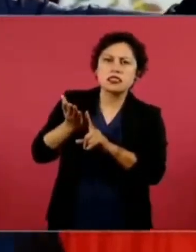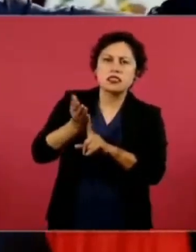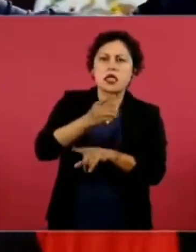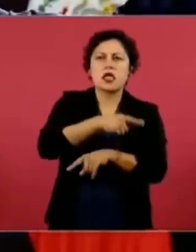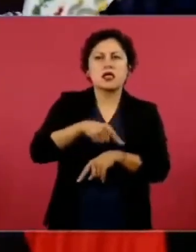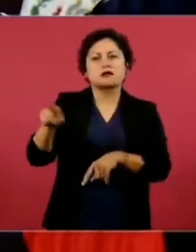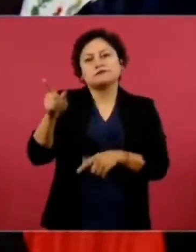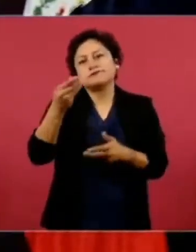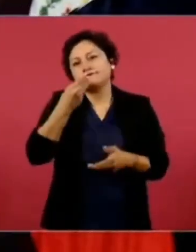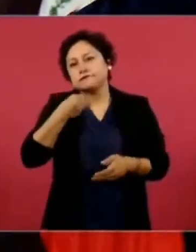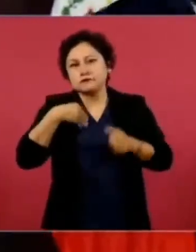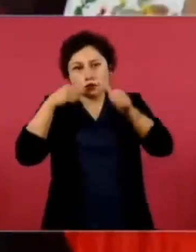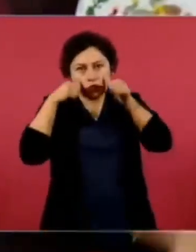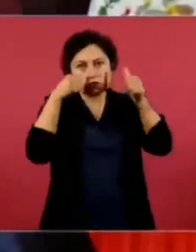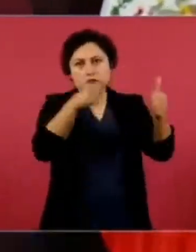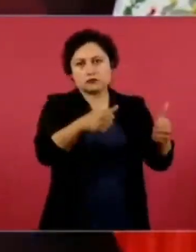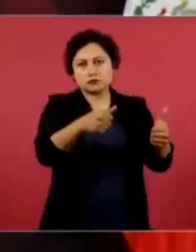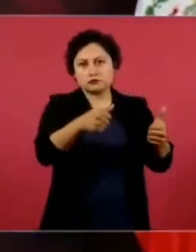resultó que el pueblo